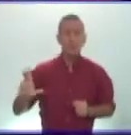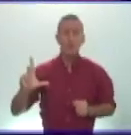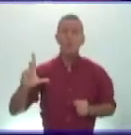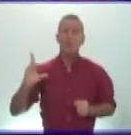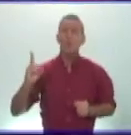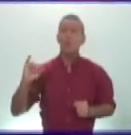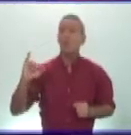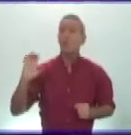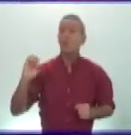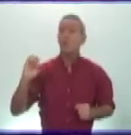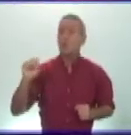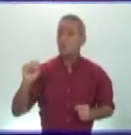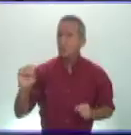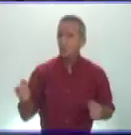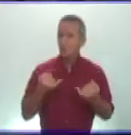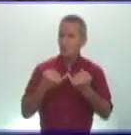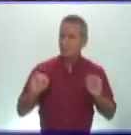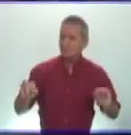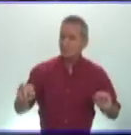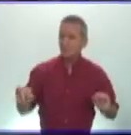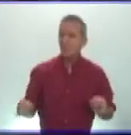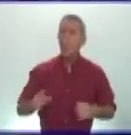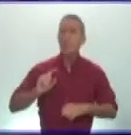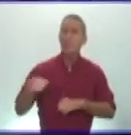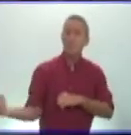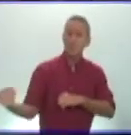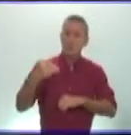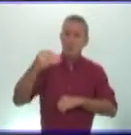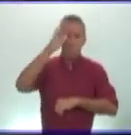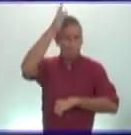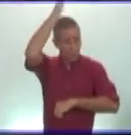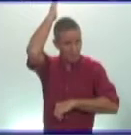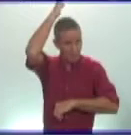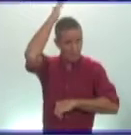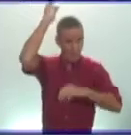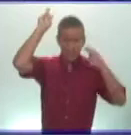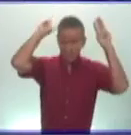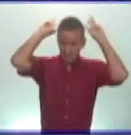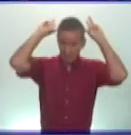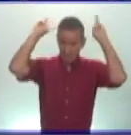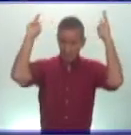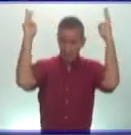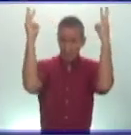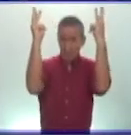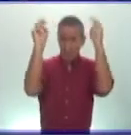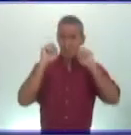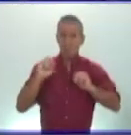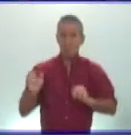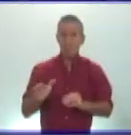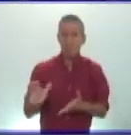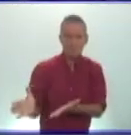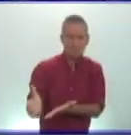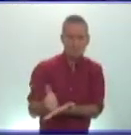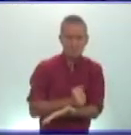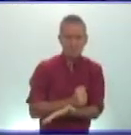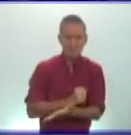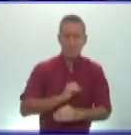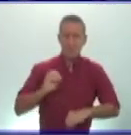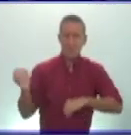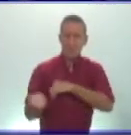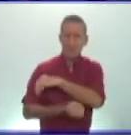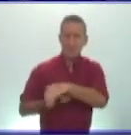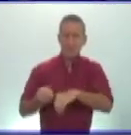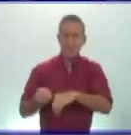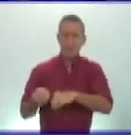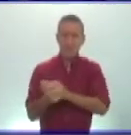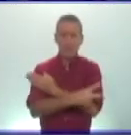independizarse pero adriano les masacró en el año 135 y borró del mapa la provincia de judea para convertirla en palestina en honor a